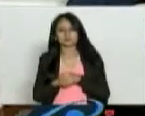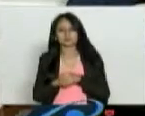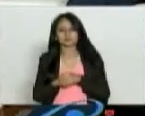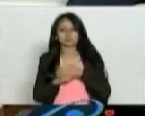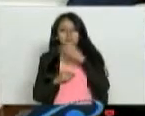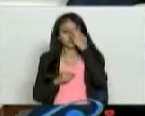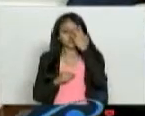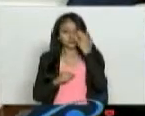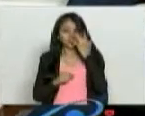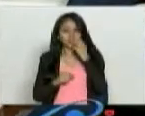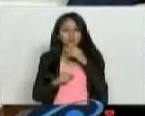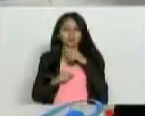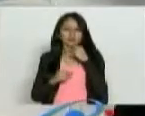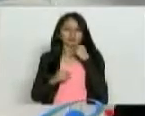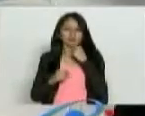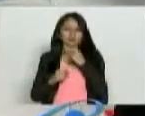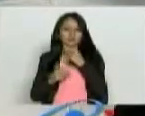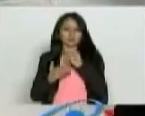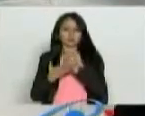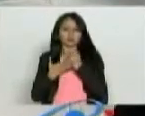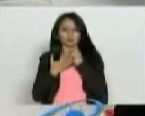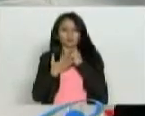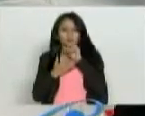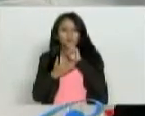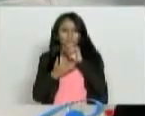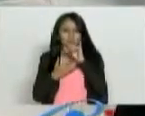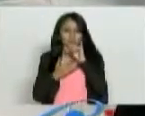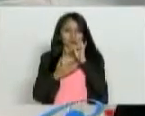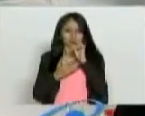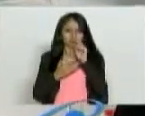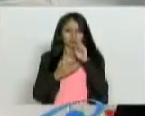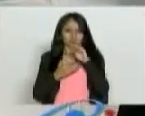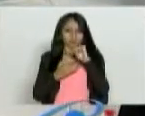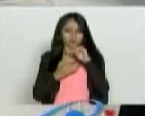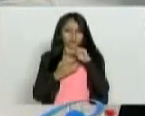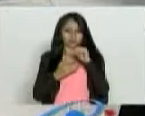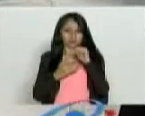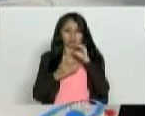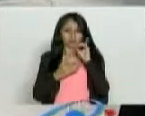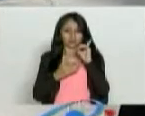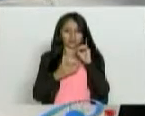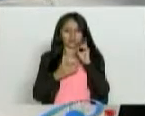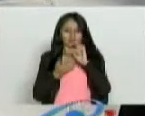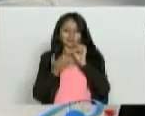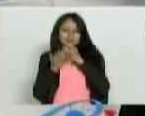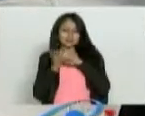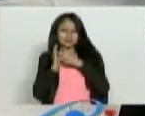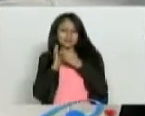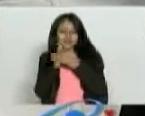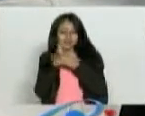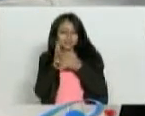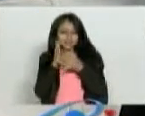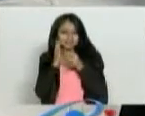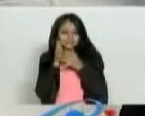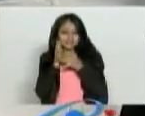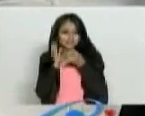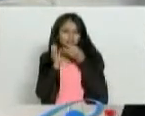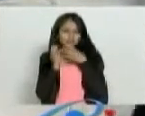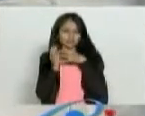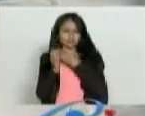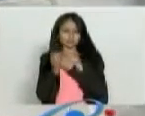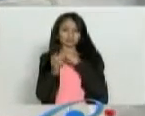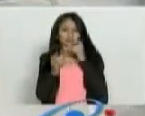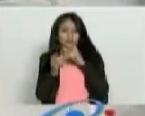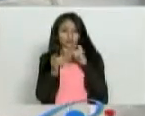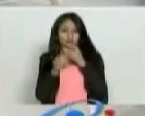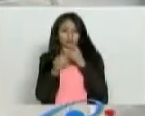Porque la ajonjolí tiene mucha vitamina D. Entonces por eso es un aceitico. Sí. Y eso es lo que uno necesita. Además